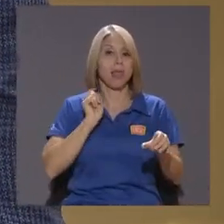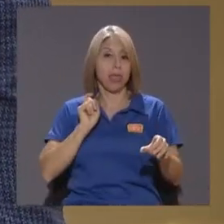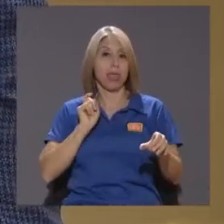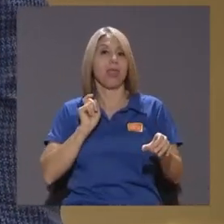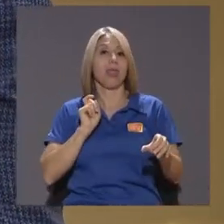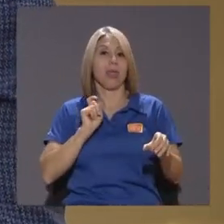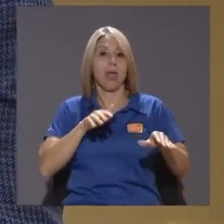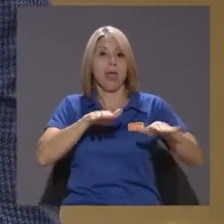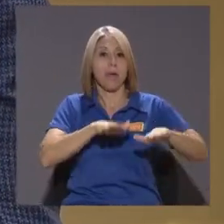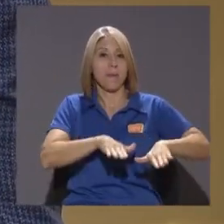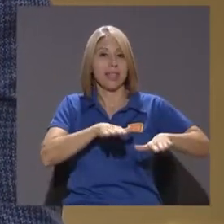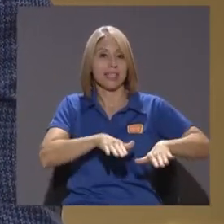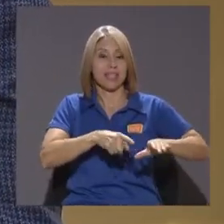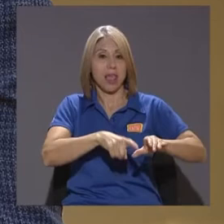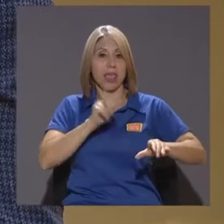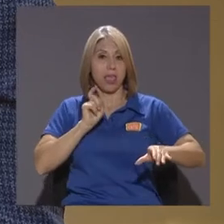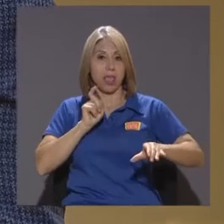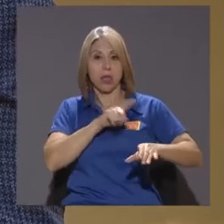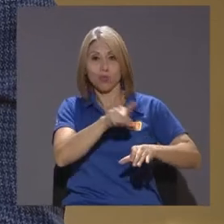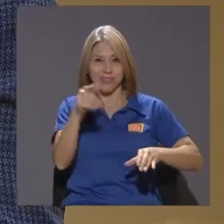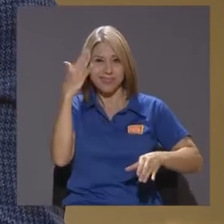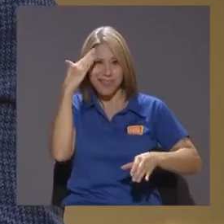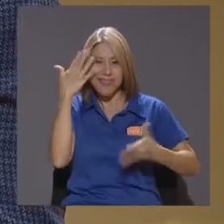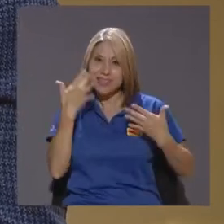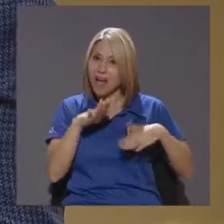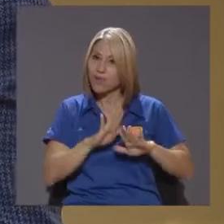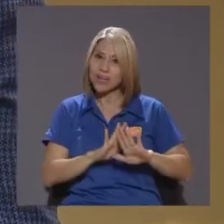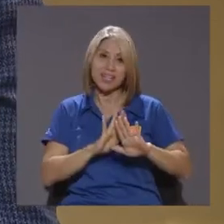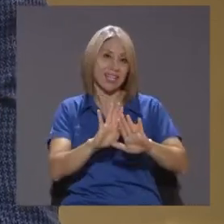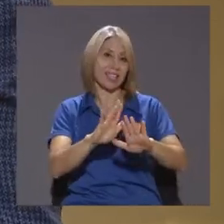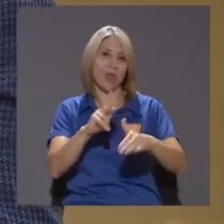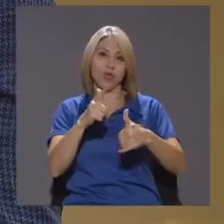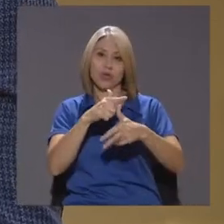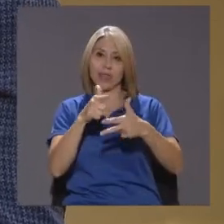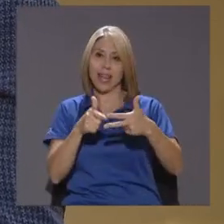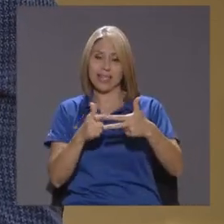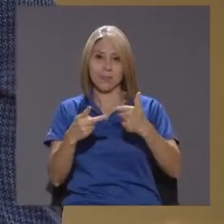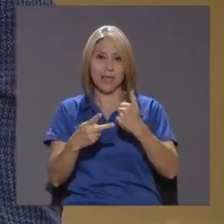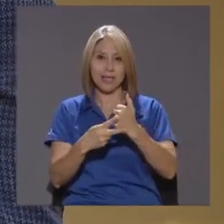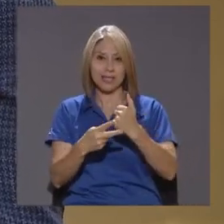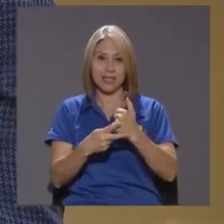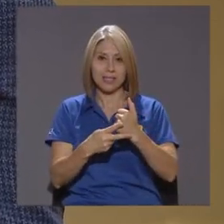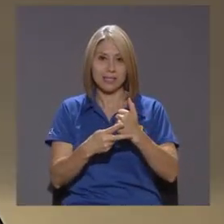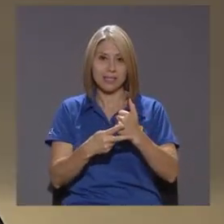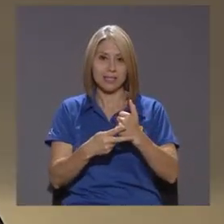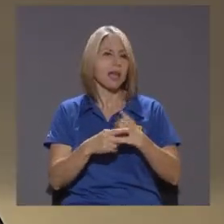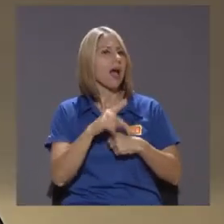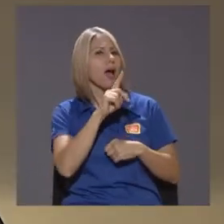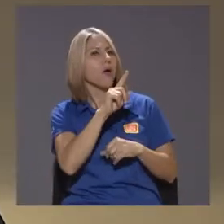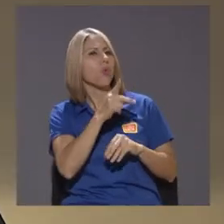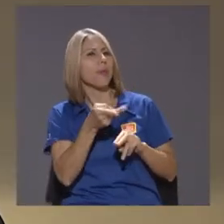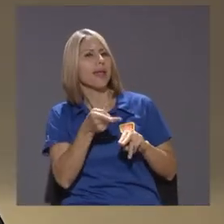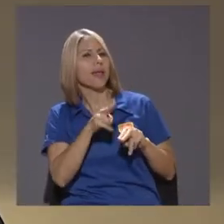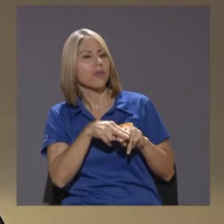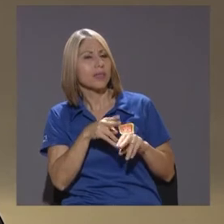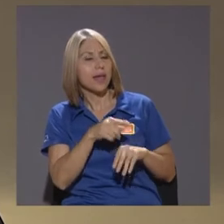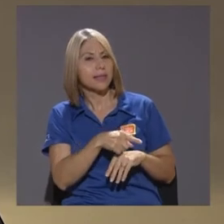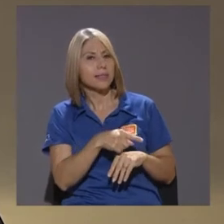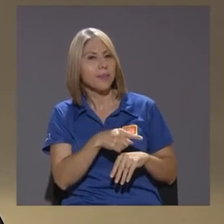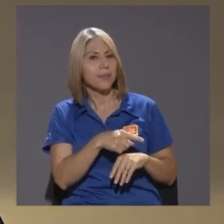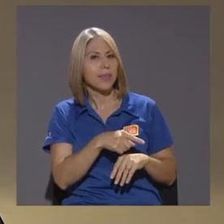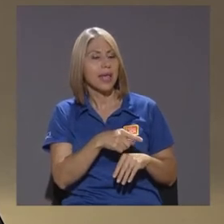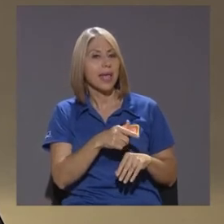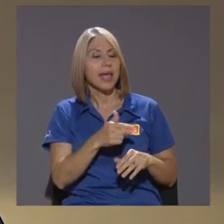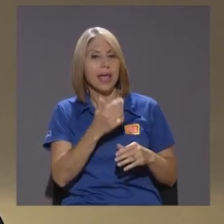Aquellos que sigan Este tema Vieron que fue rechazado Tres veces Este Un pequeño detalle El El